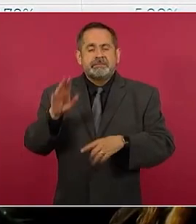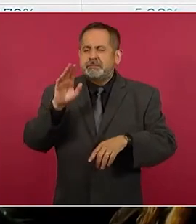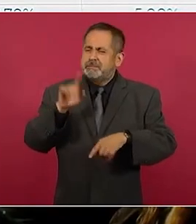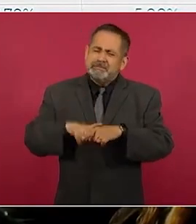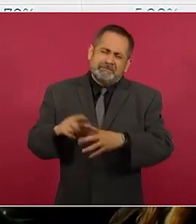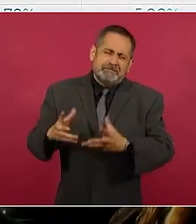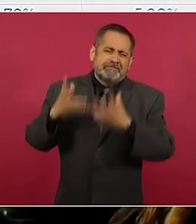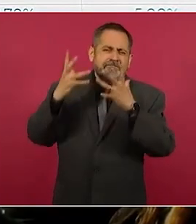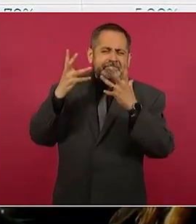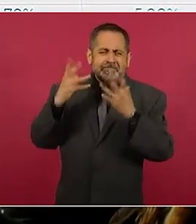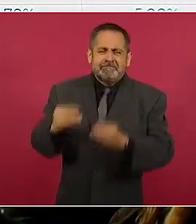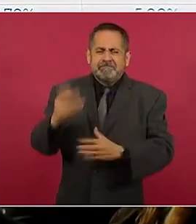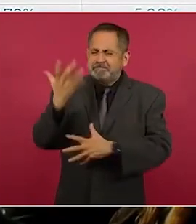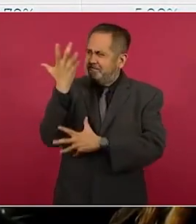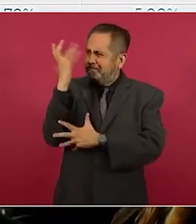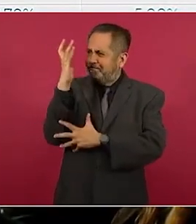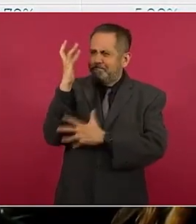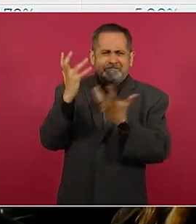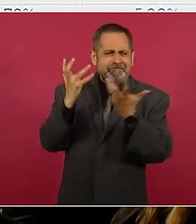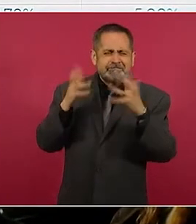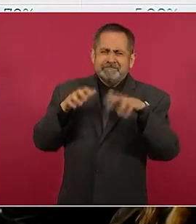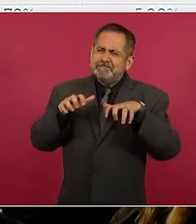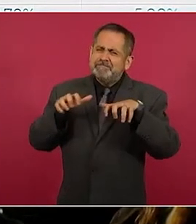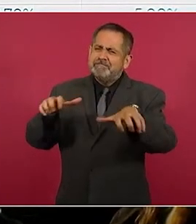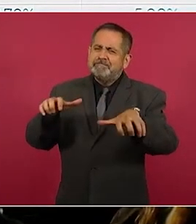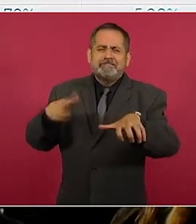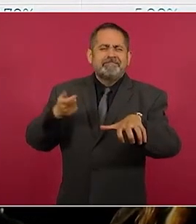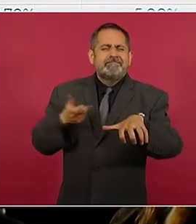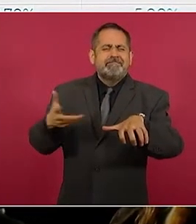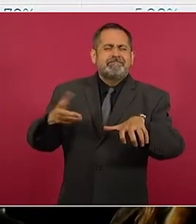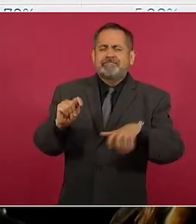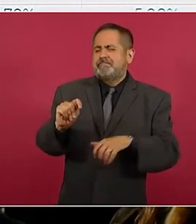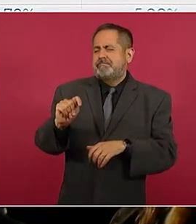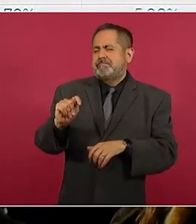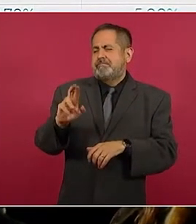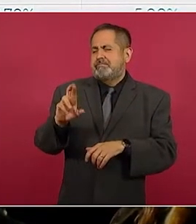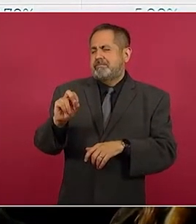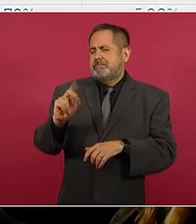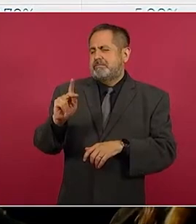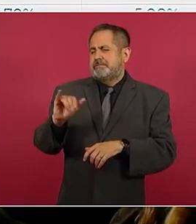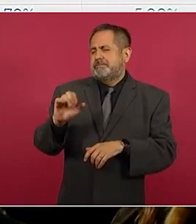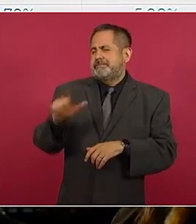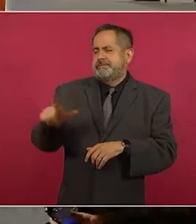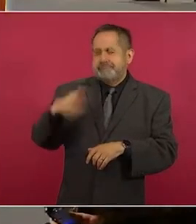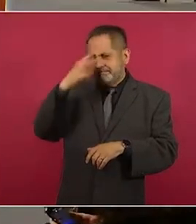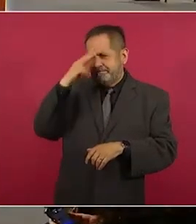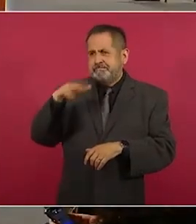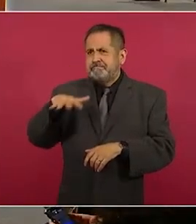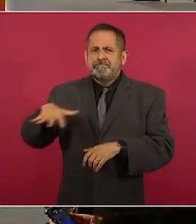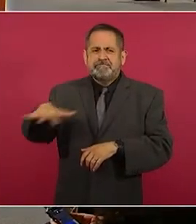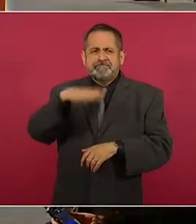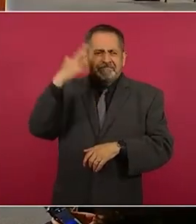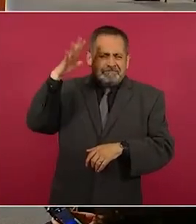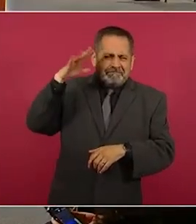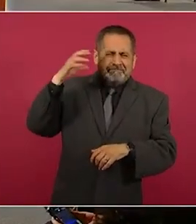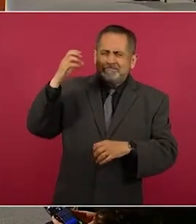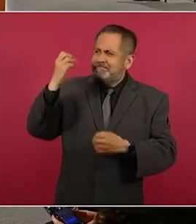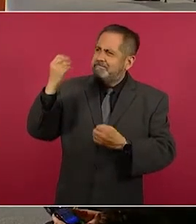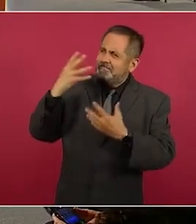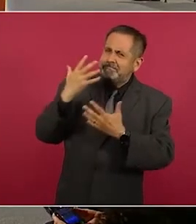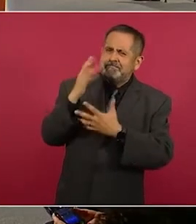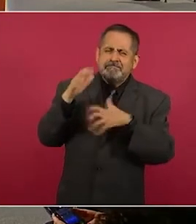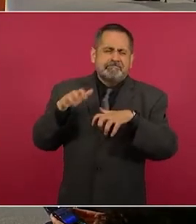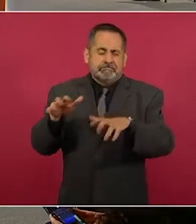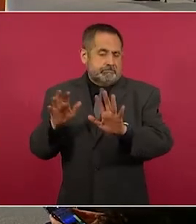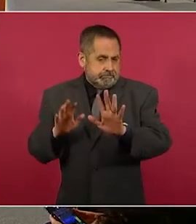de México y por lo mismo y por su